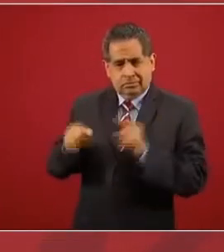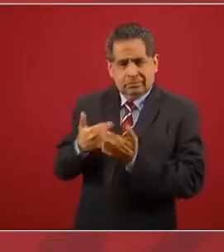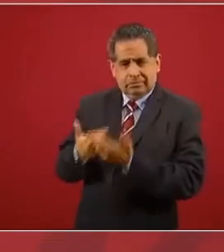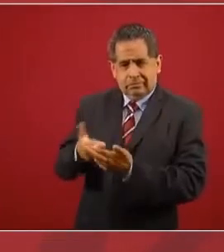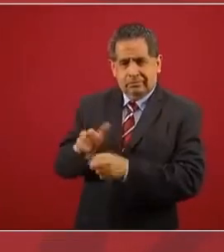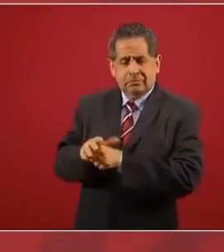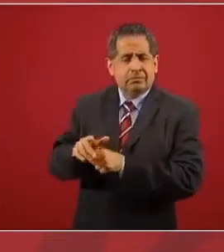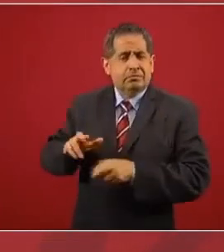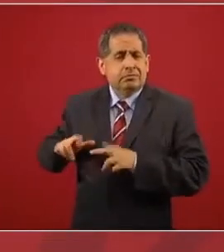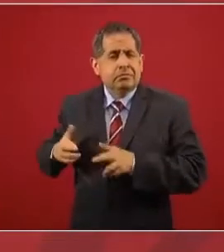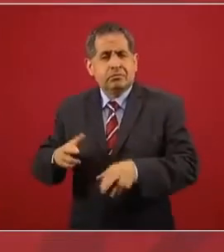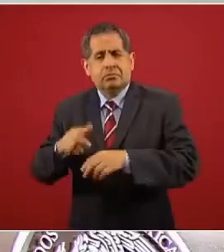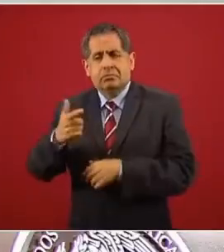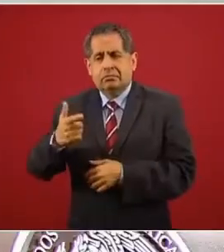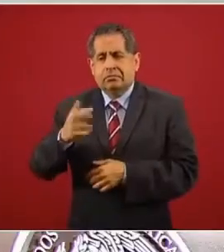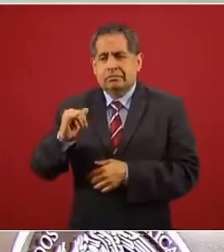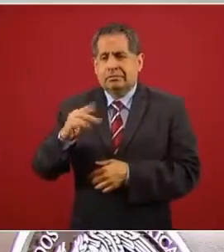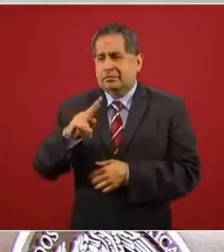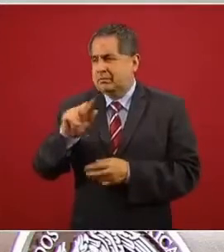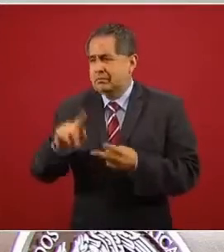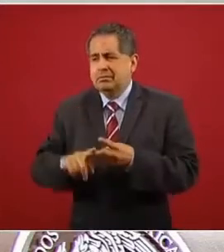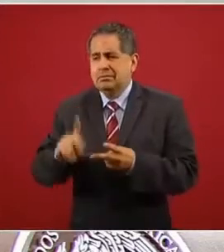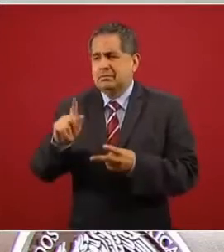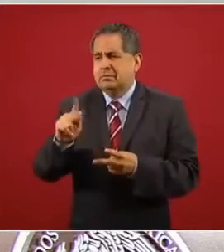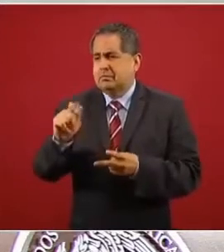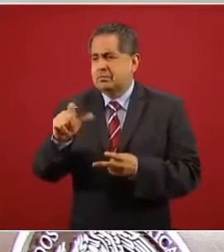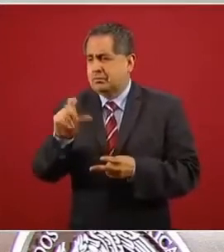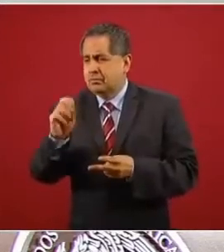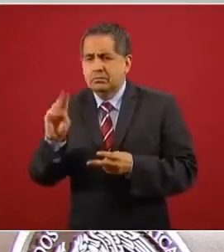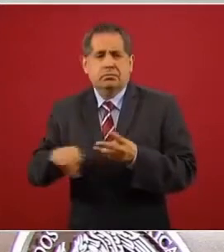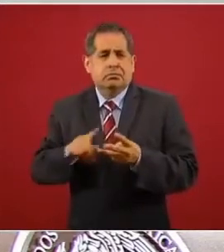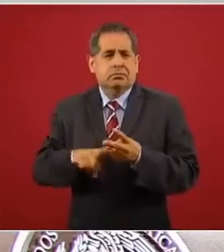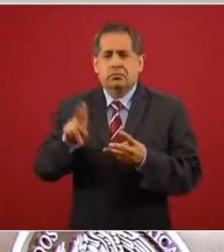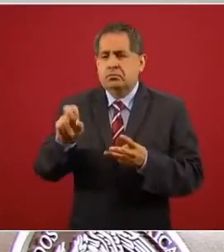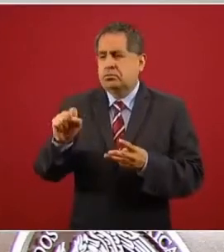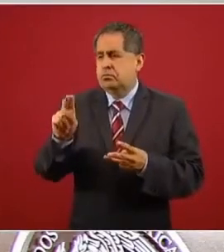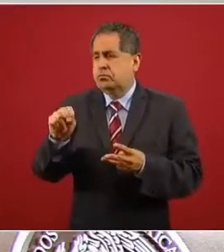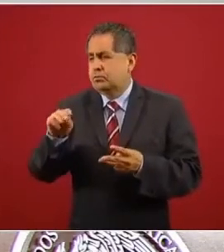ahí está el Grijalva, ahí está el Papaloapa, ahí está el Osumacinta.